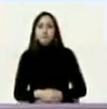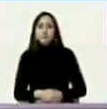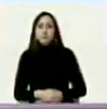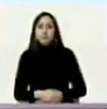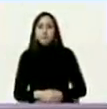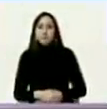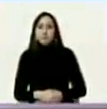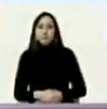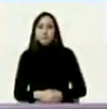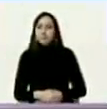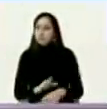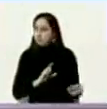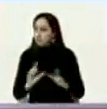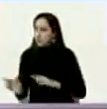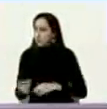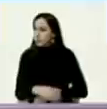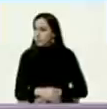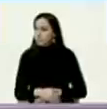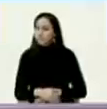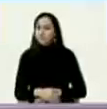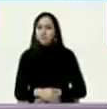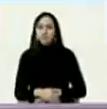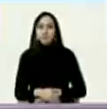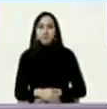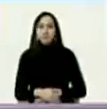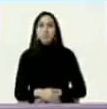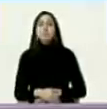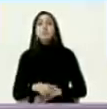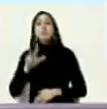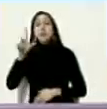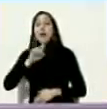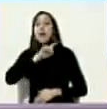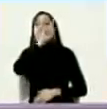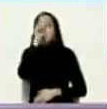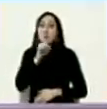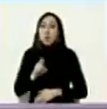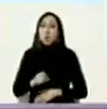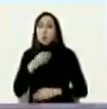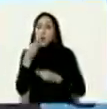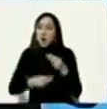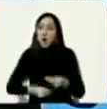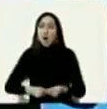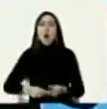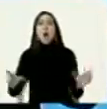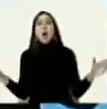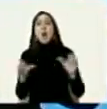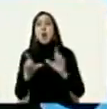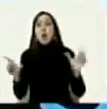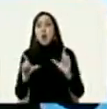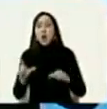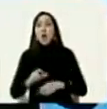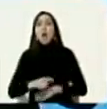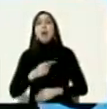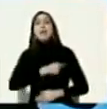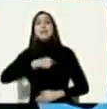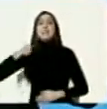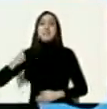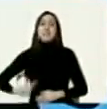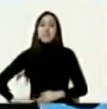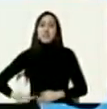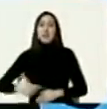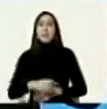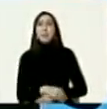estamos listos ¿verdad? la tercera pregunta la realiza la televisión central de China CCTV